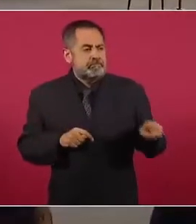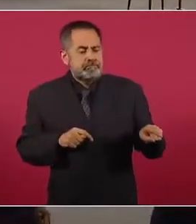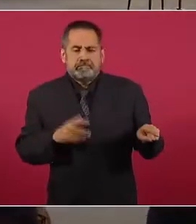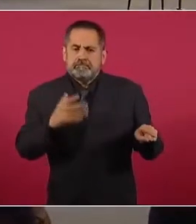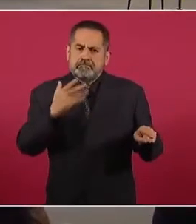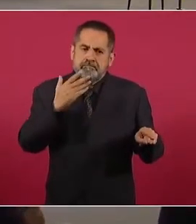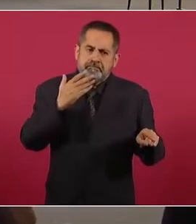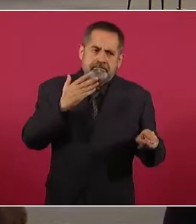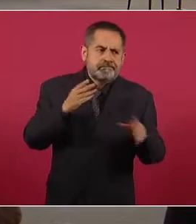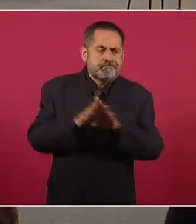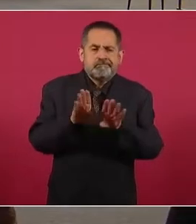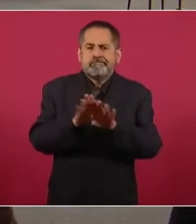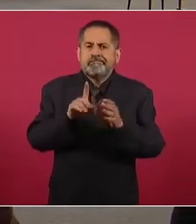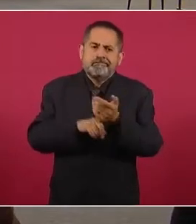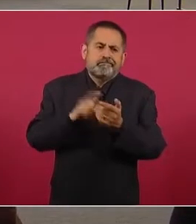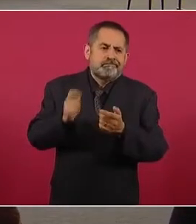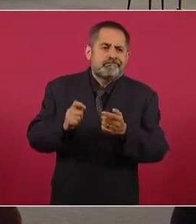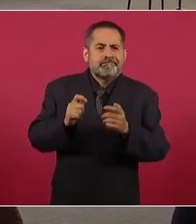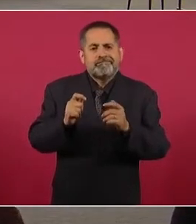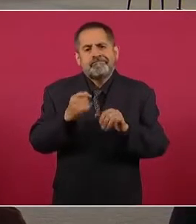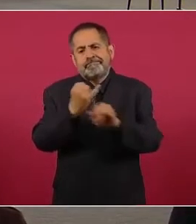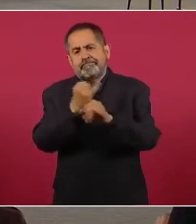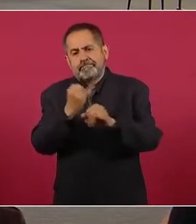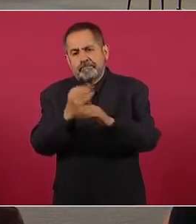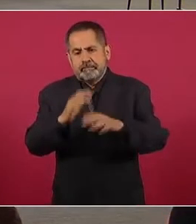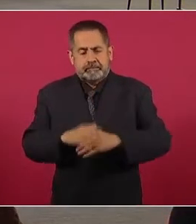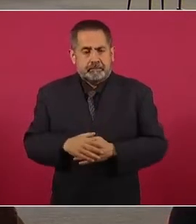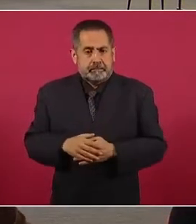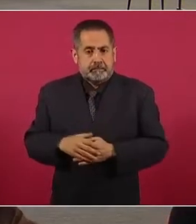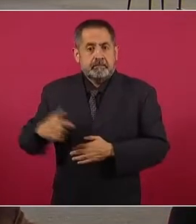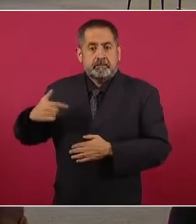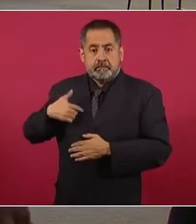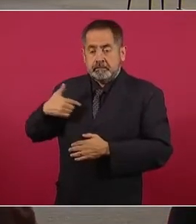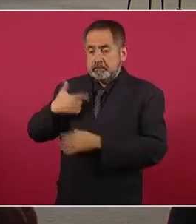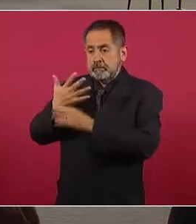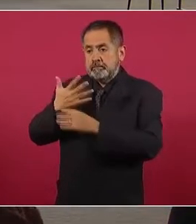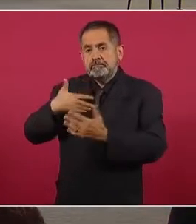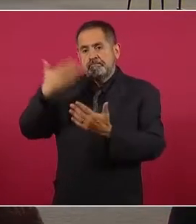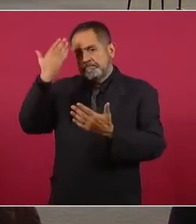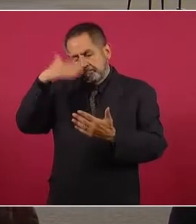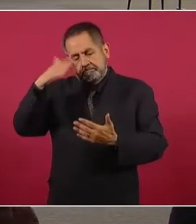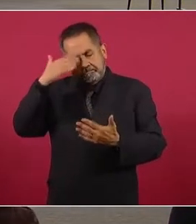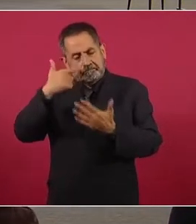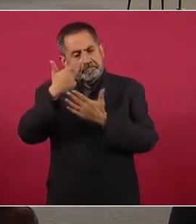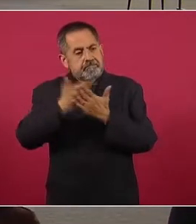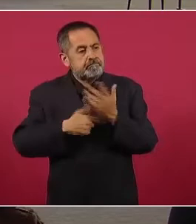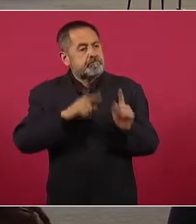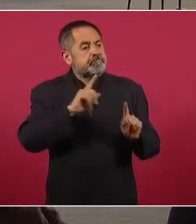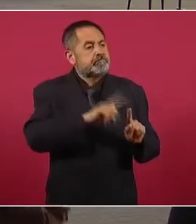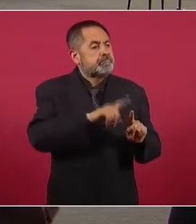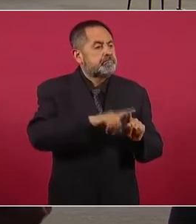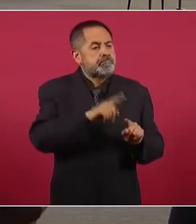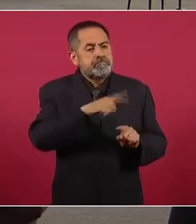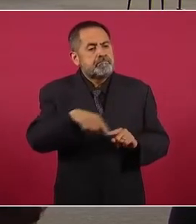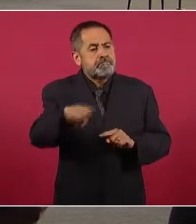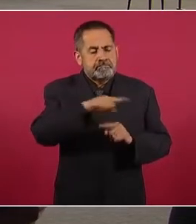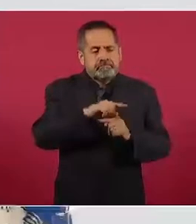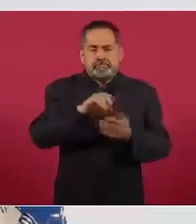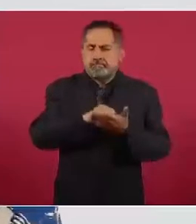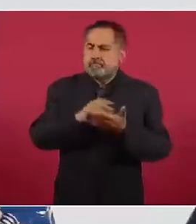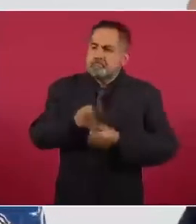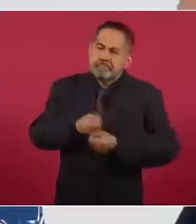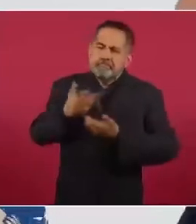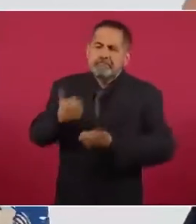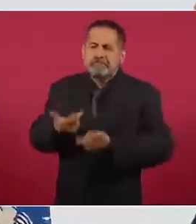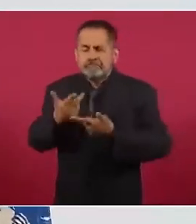sociales. Él dijo, tengo una lista de quienes se manifiestan en las redes, dijo el mandatario mexicano, pero